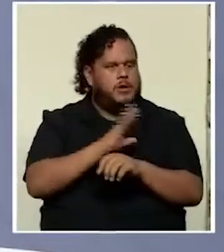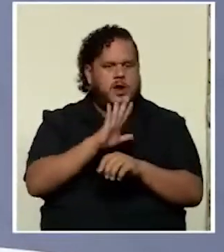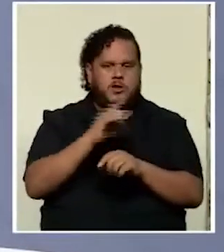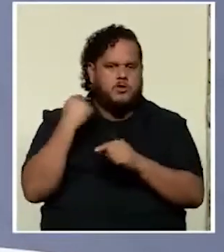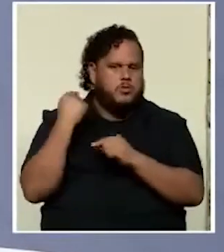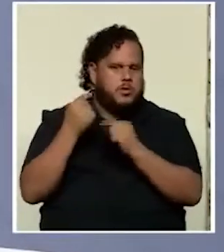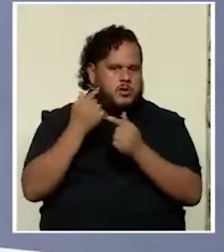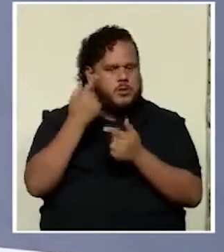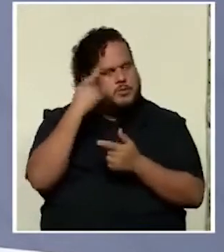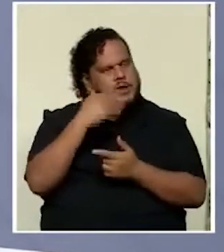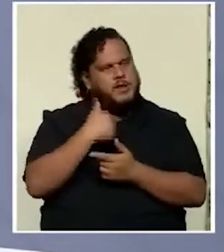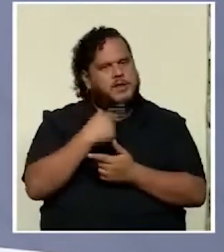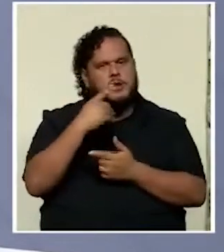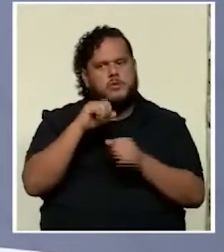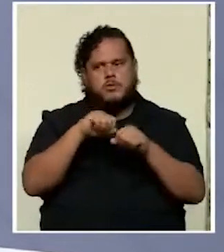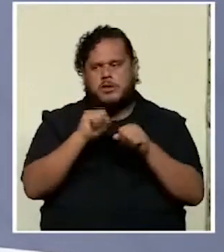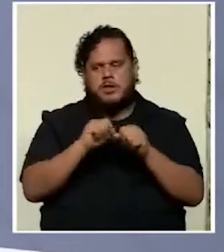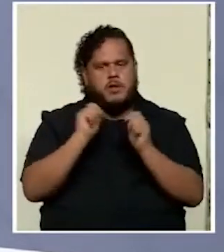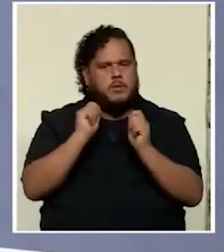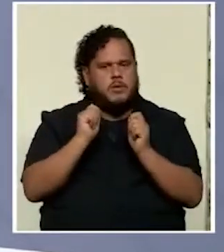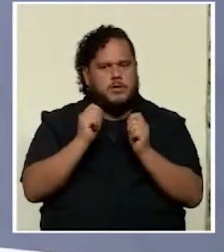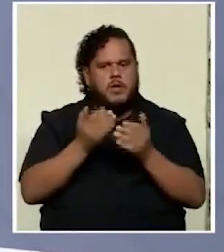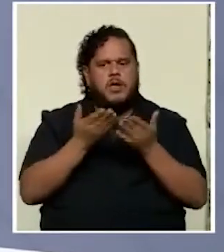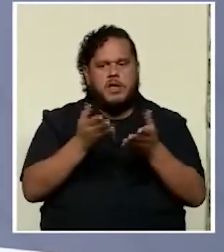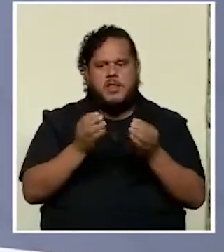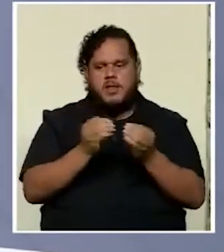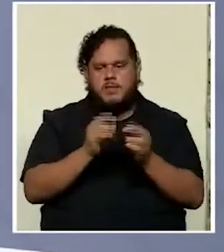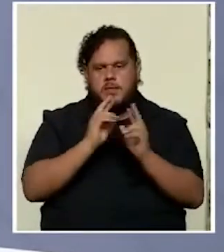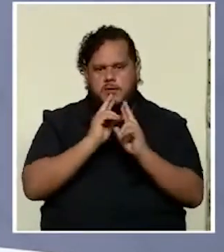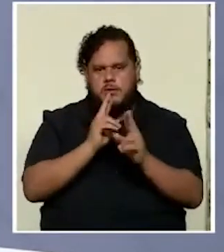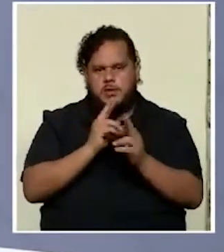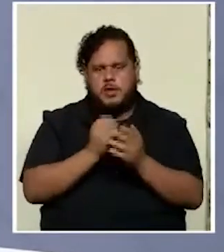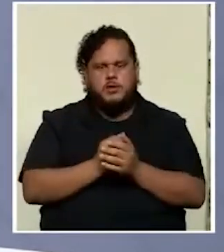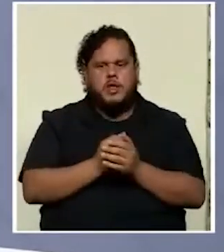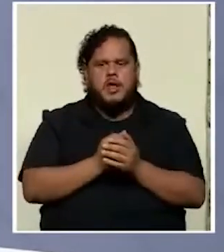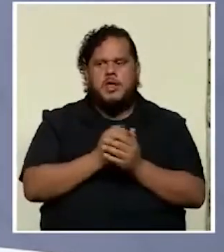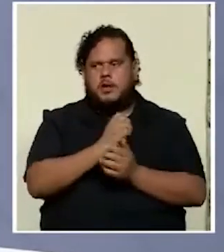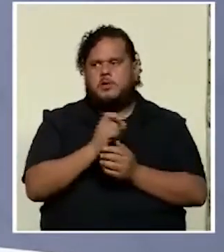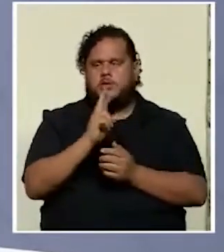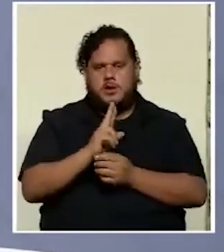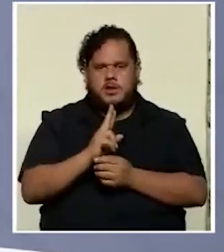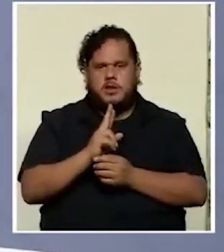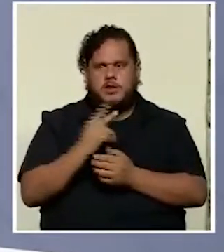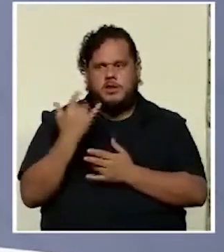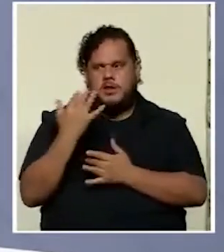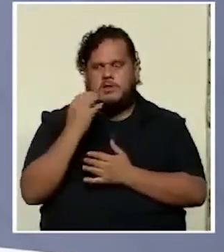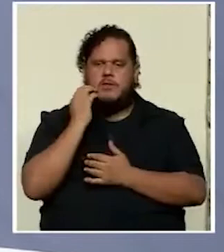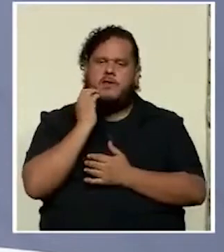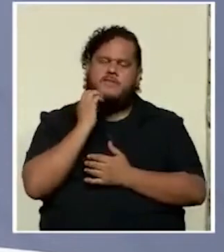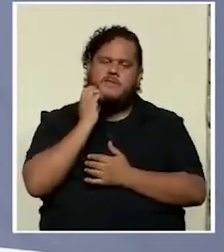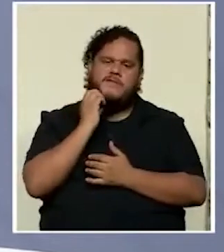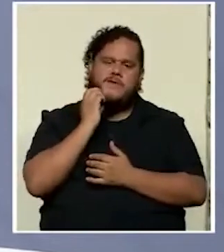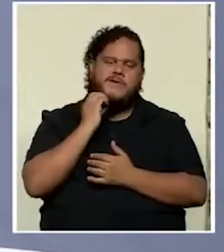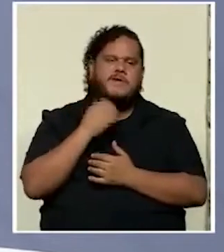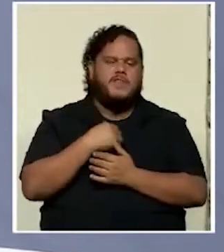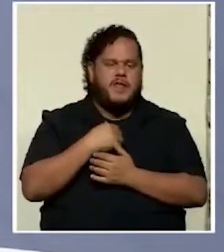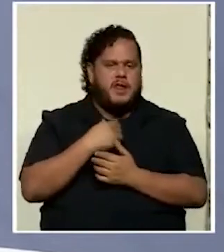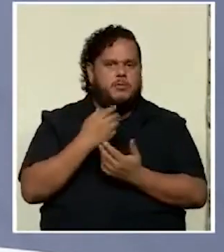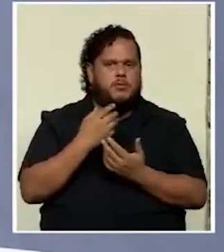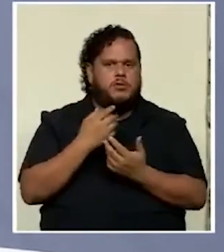tener un sistema educativo que dé más resultados que los costarricenses están esperando entonces hay paradojas